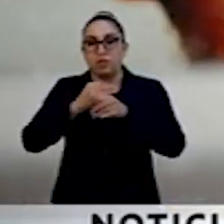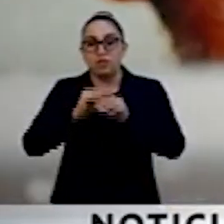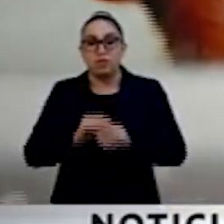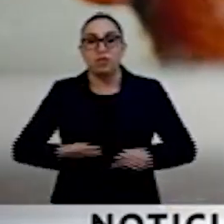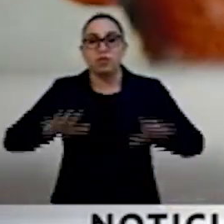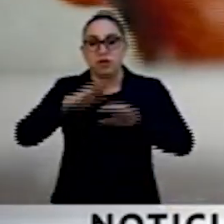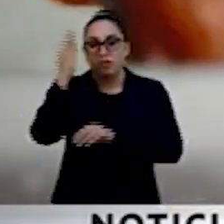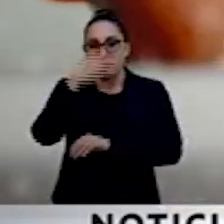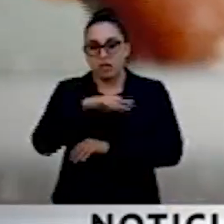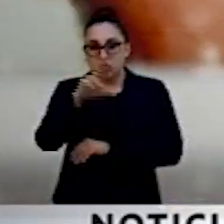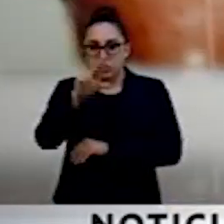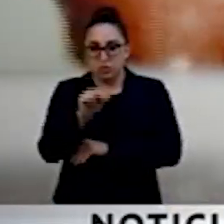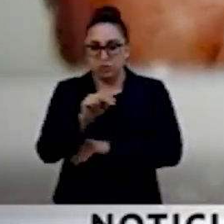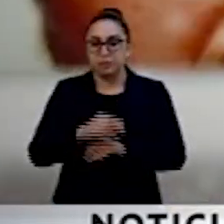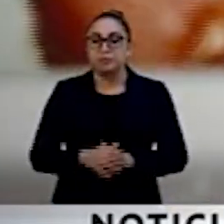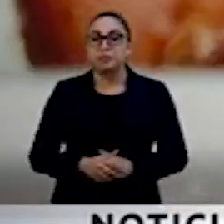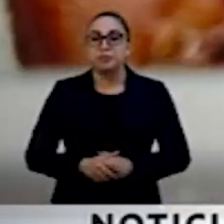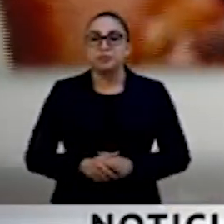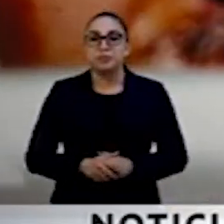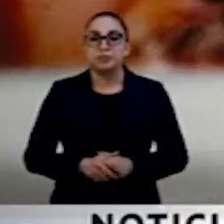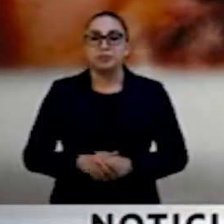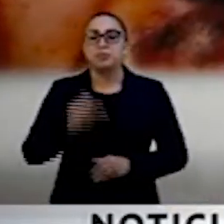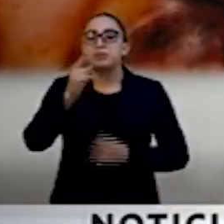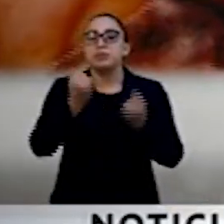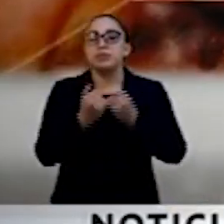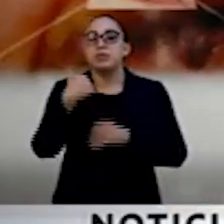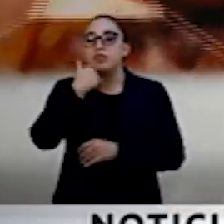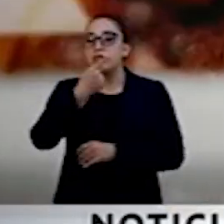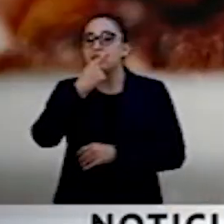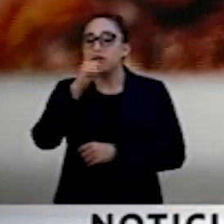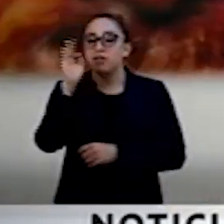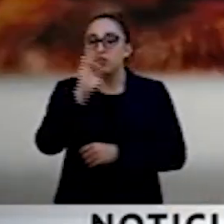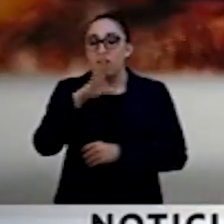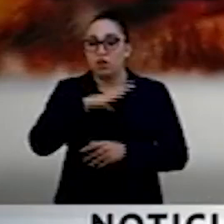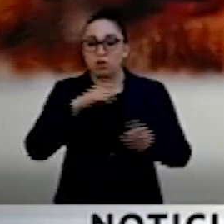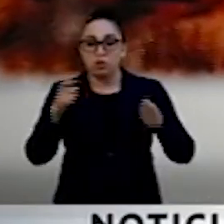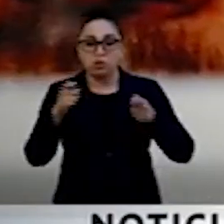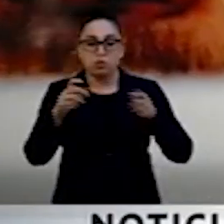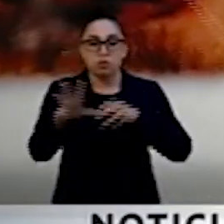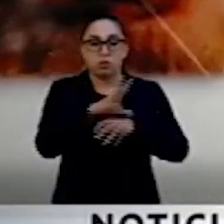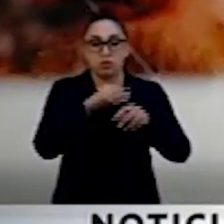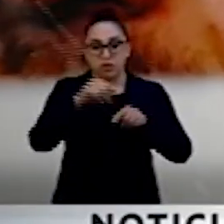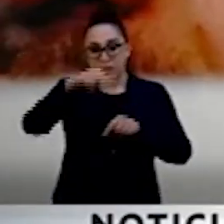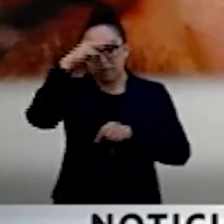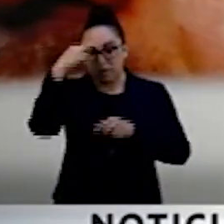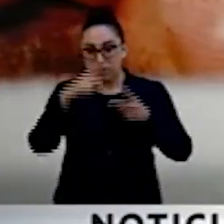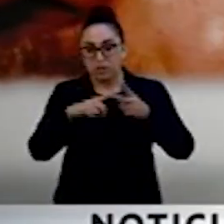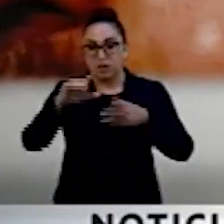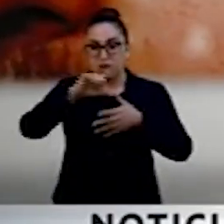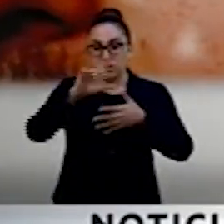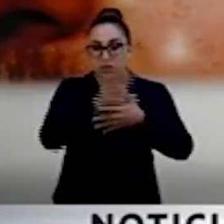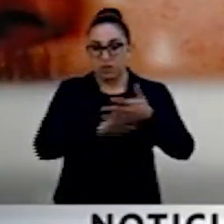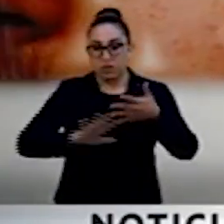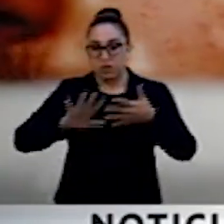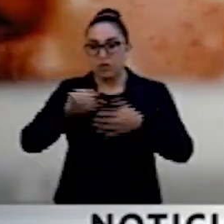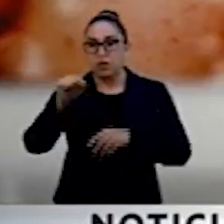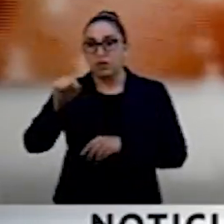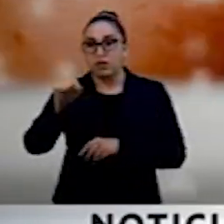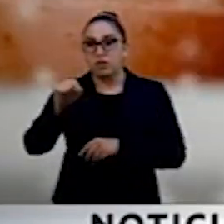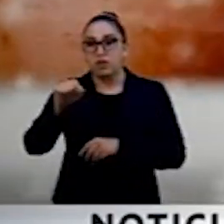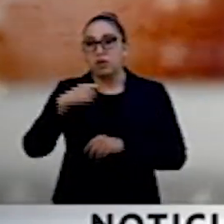de las plataformas. Quisiera señalar que la regulación de las redes sociales en México y en Latinoamérica, y cuando hablo de la región es porque